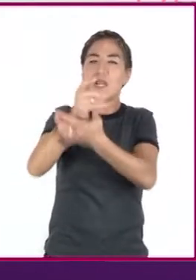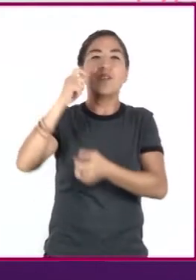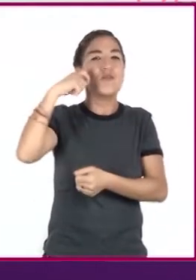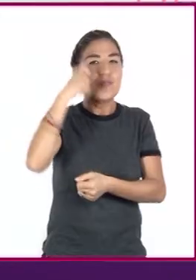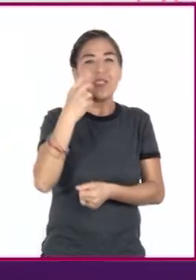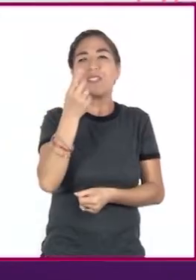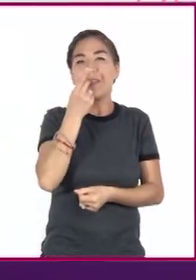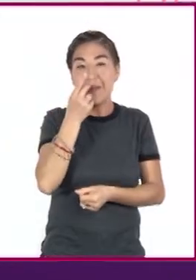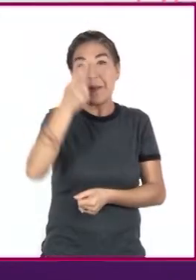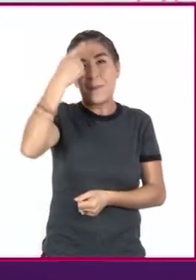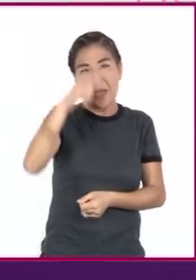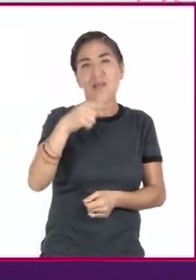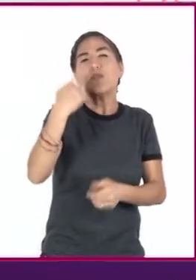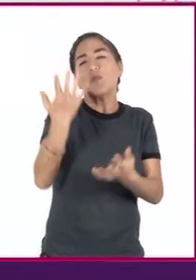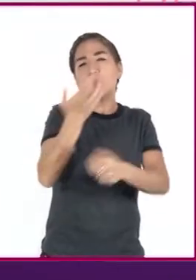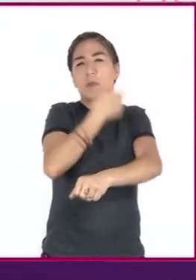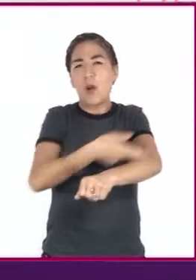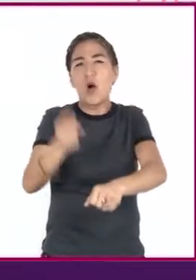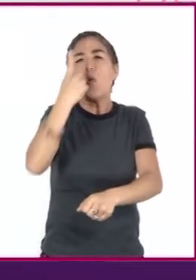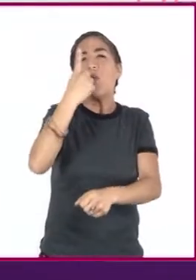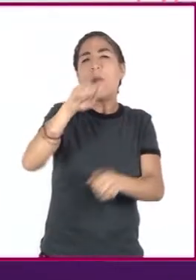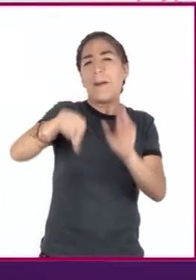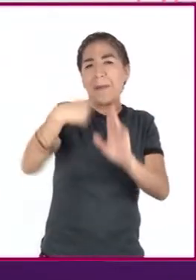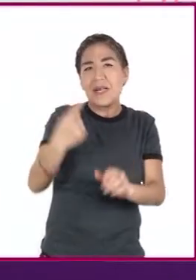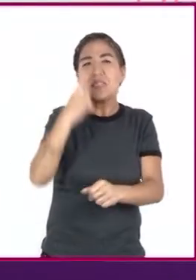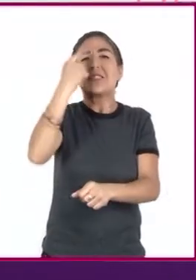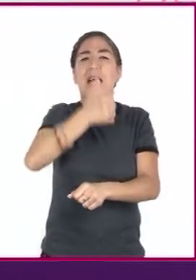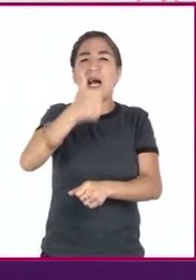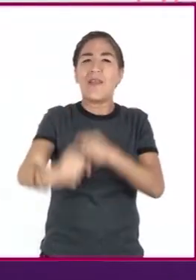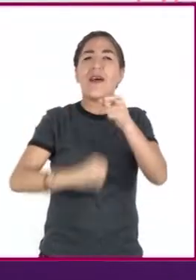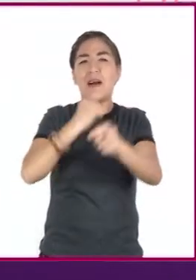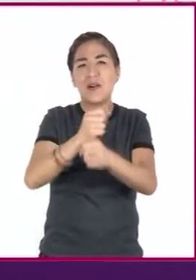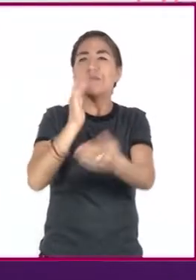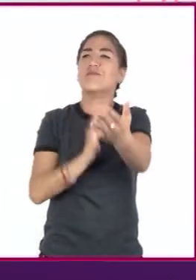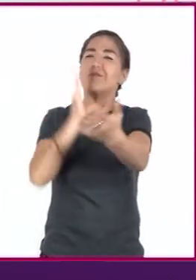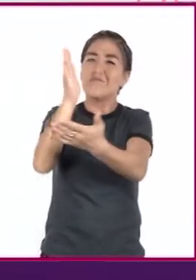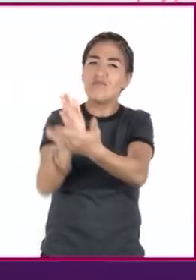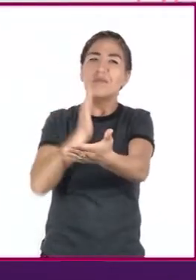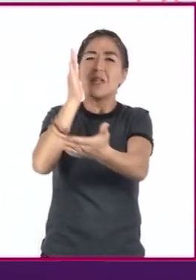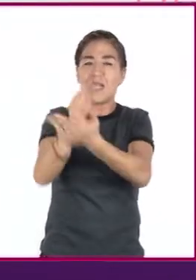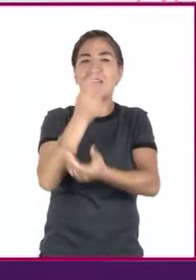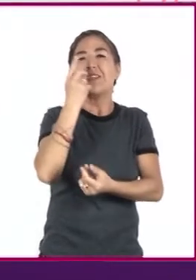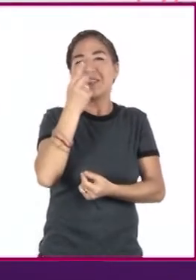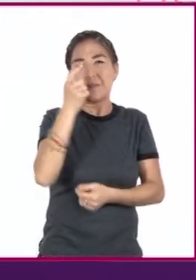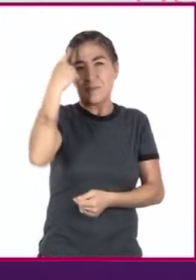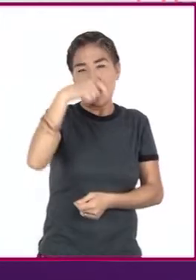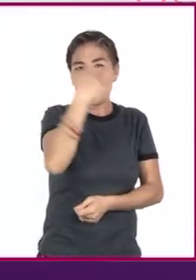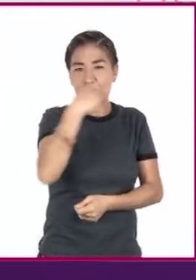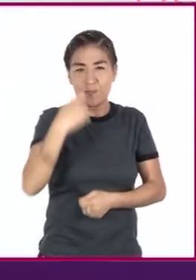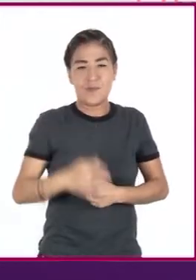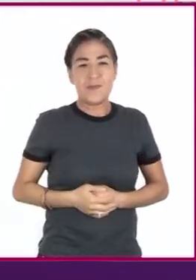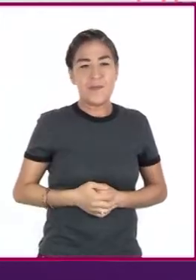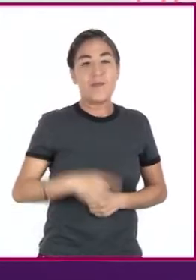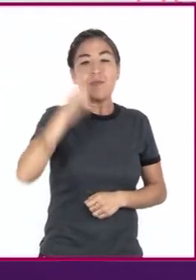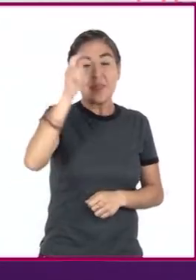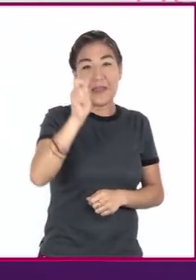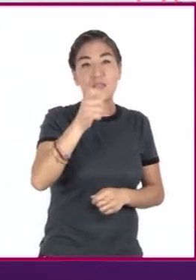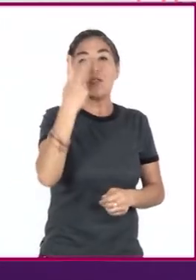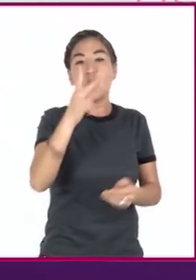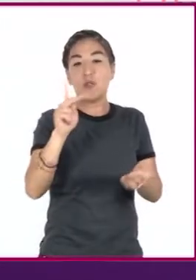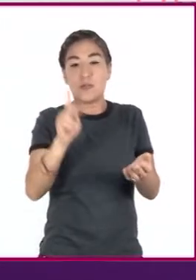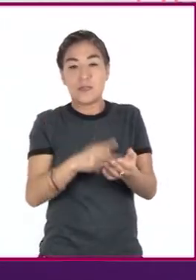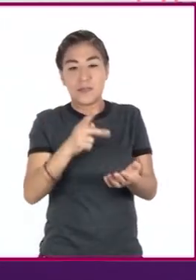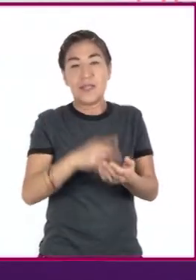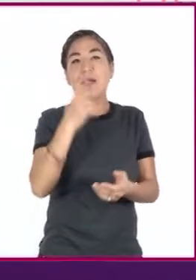menos una vez al año. Lo que refiere a la higiene del cabello, se recomienda su lavado mínimo de dos a cinco veces por